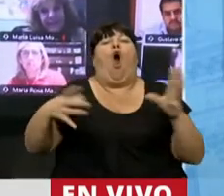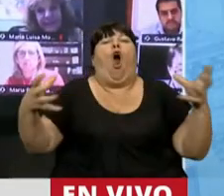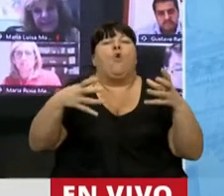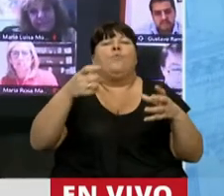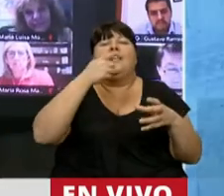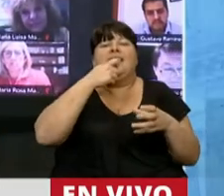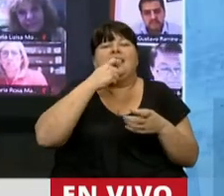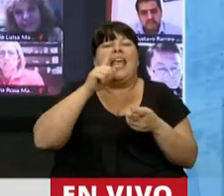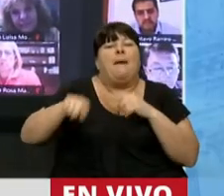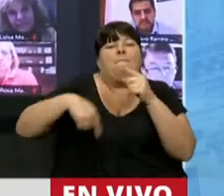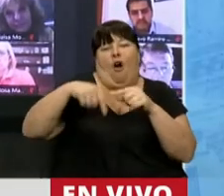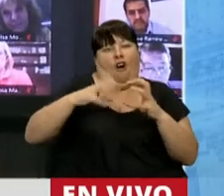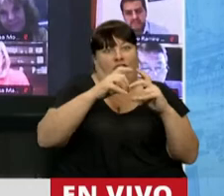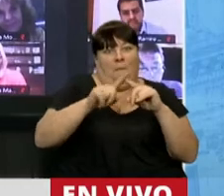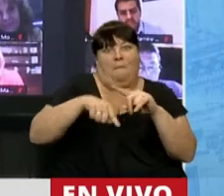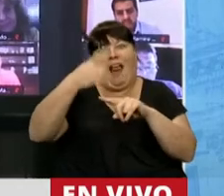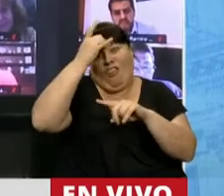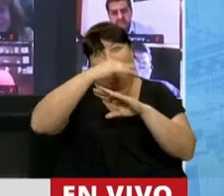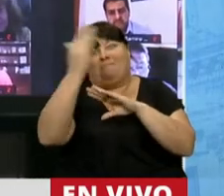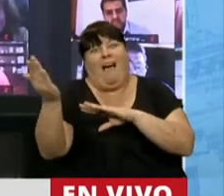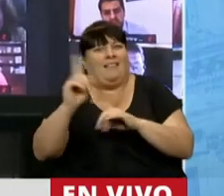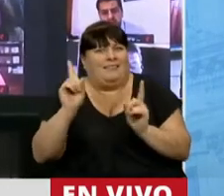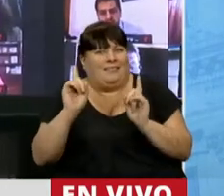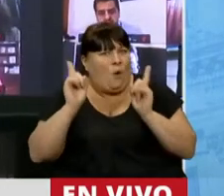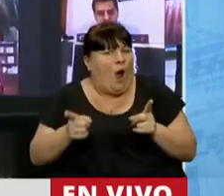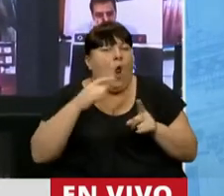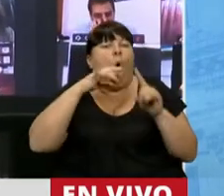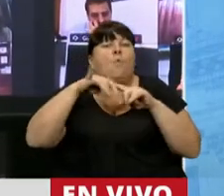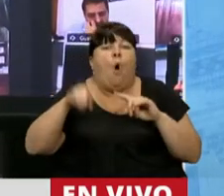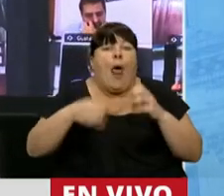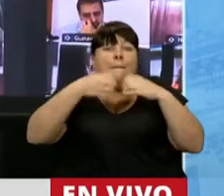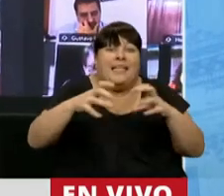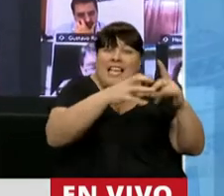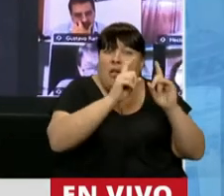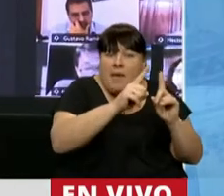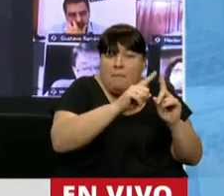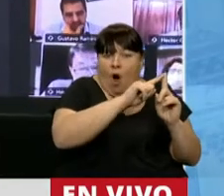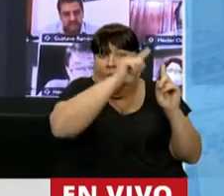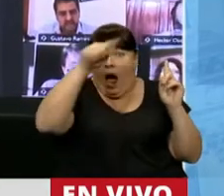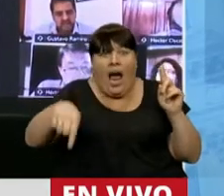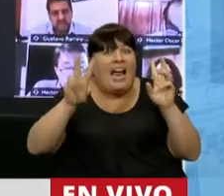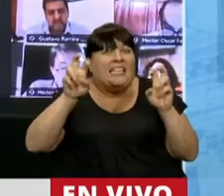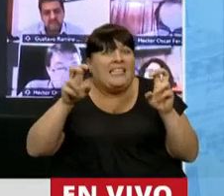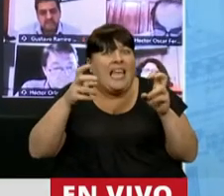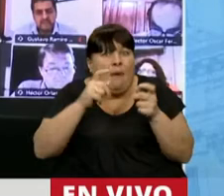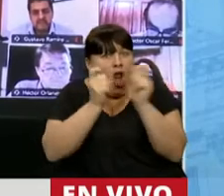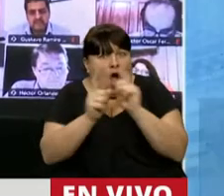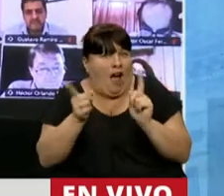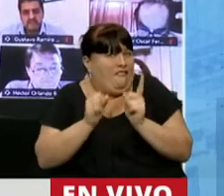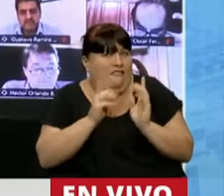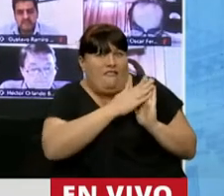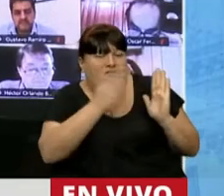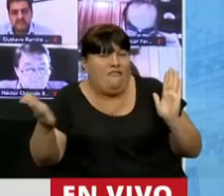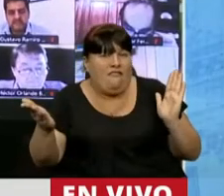cuando cambia el día, que el quórum se toma al inicio de la sesión y que aquí el temario no se cambió